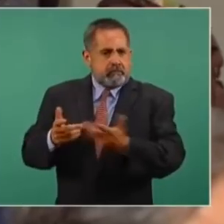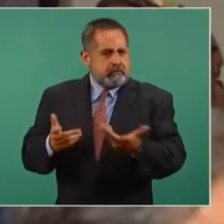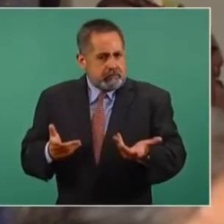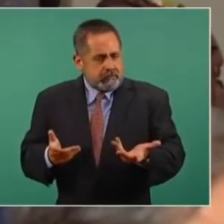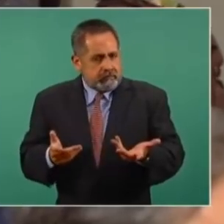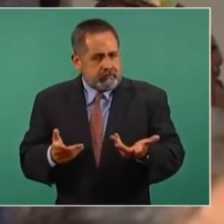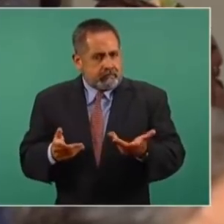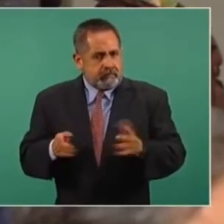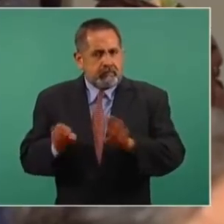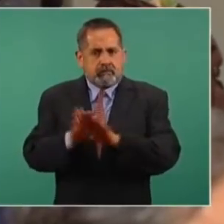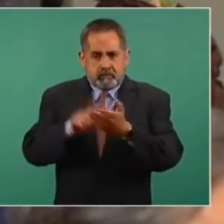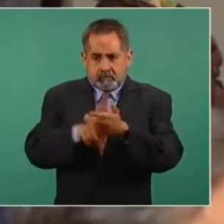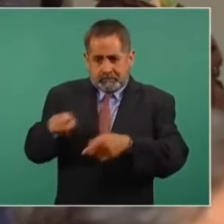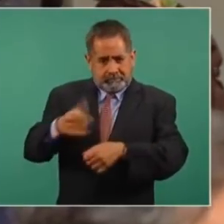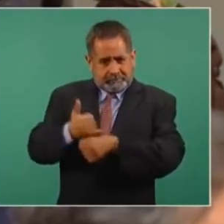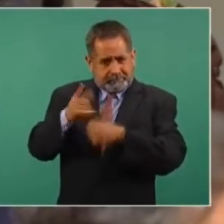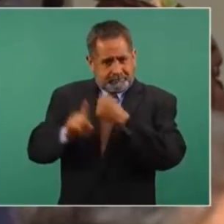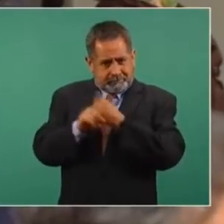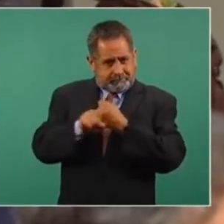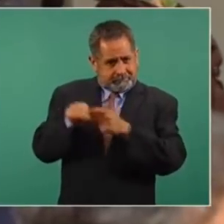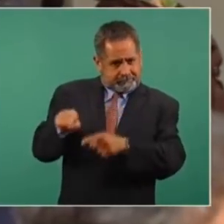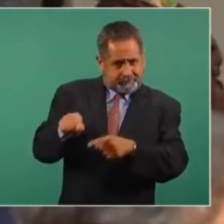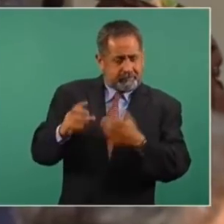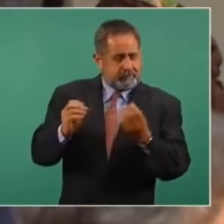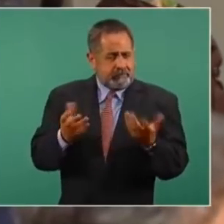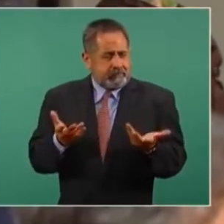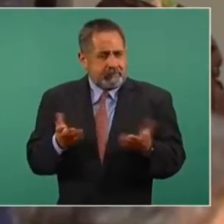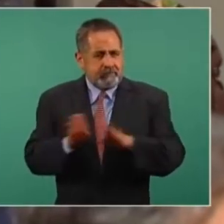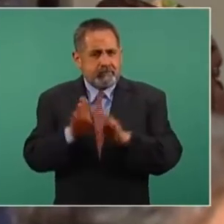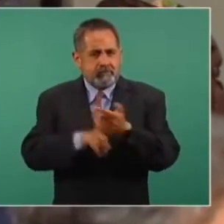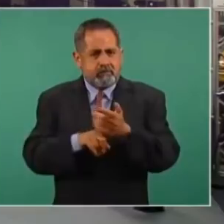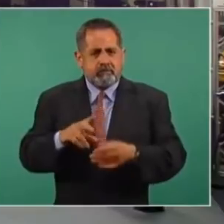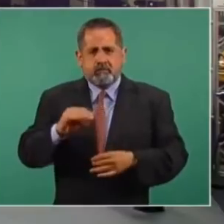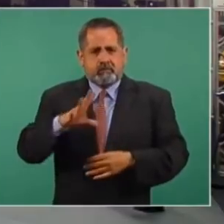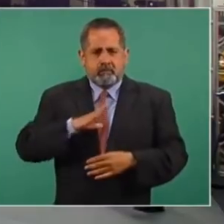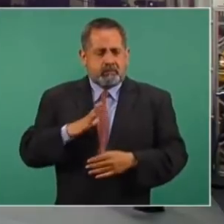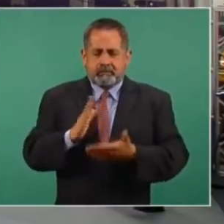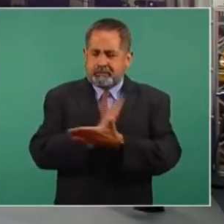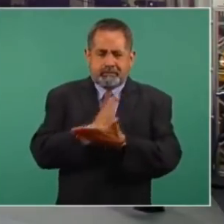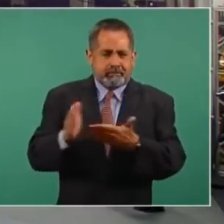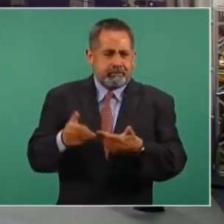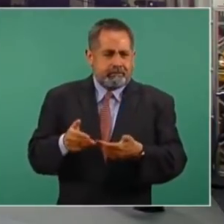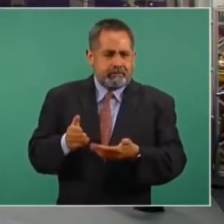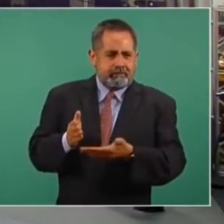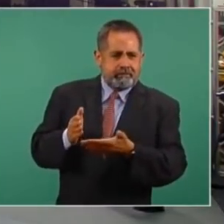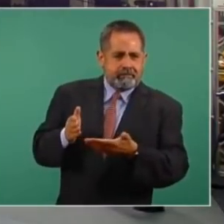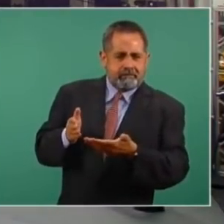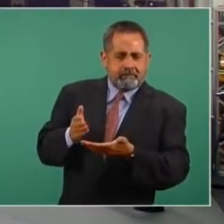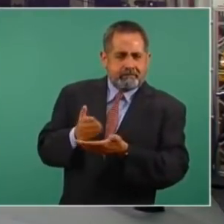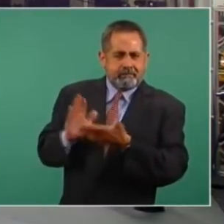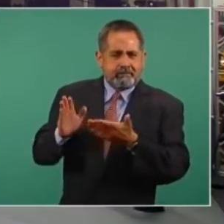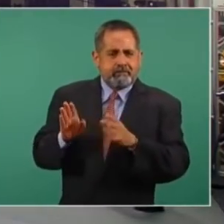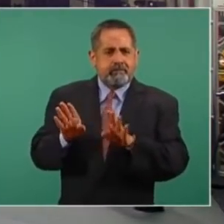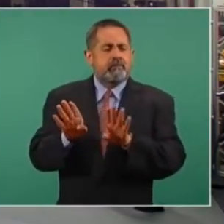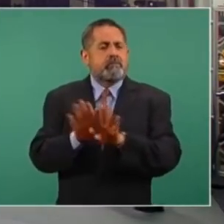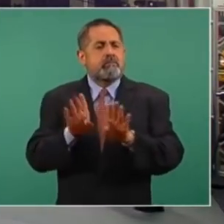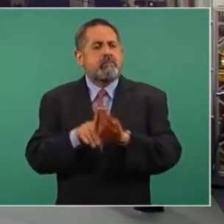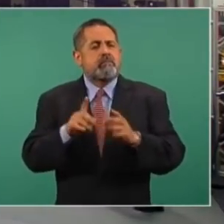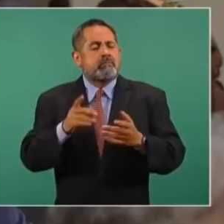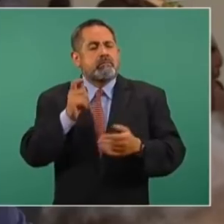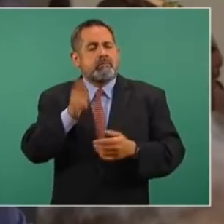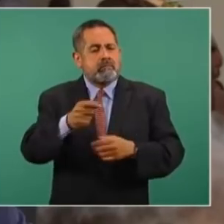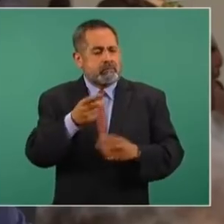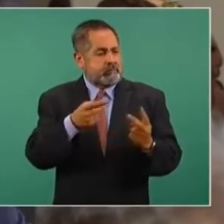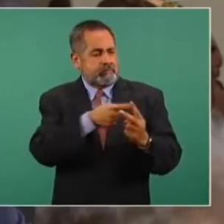si es así, es donde se está atorando, o definitivamente no tiene nada que ver, y cuál sería la